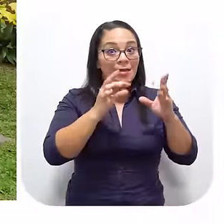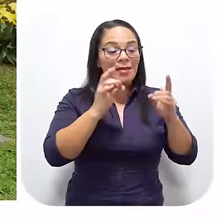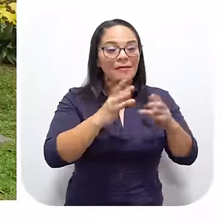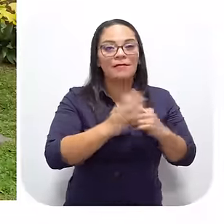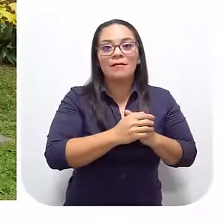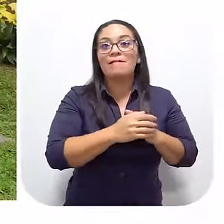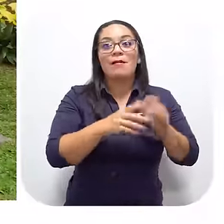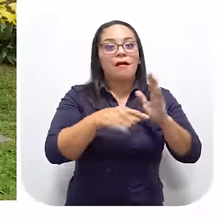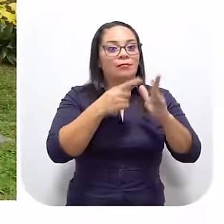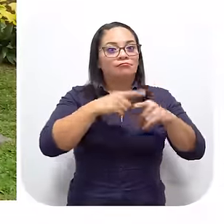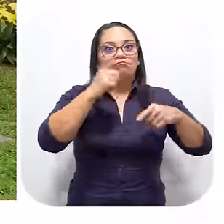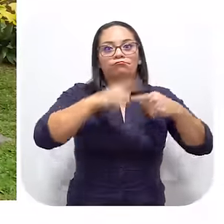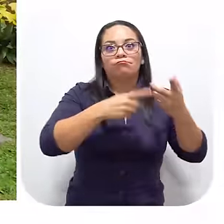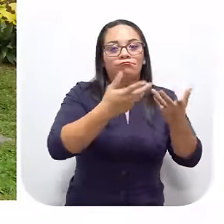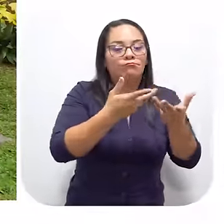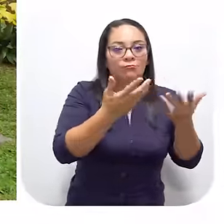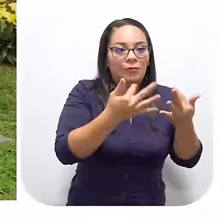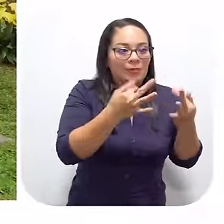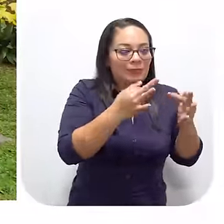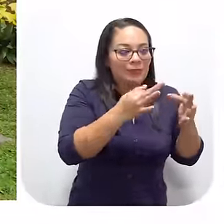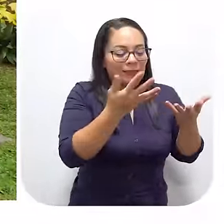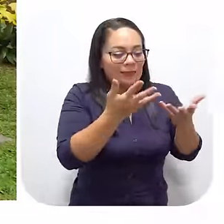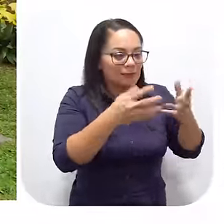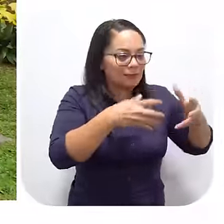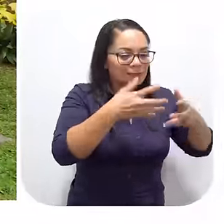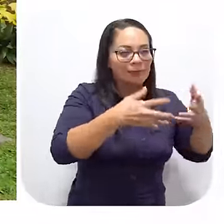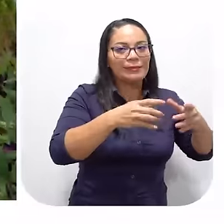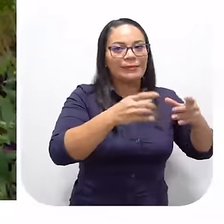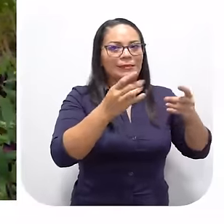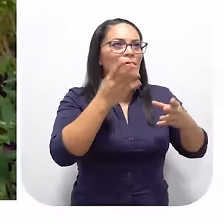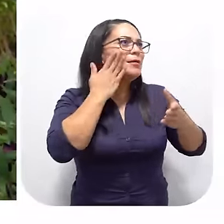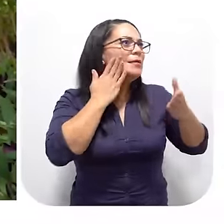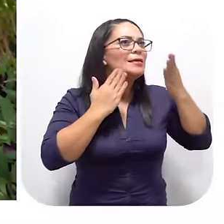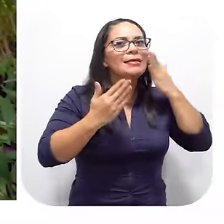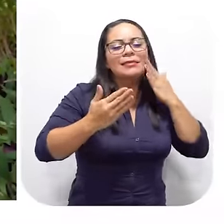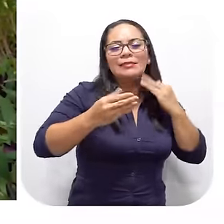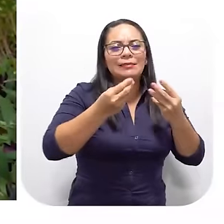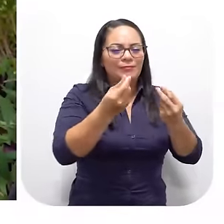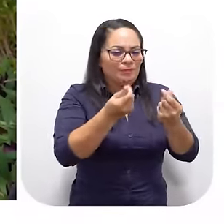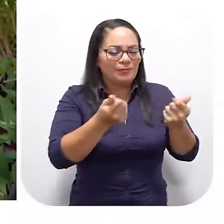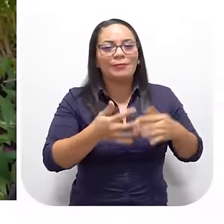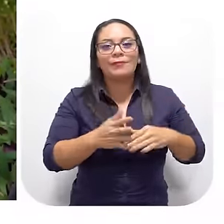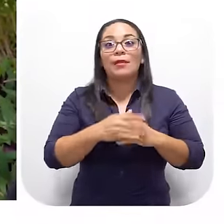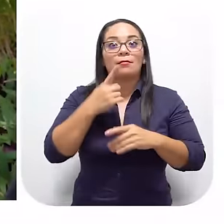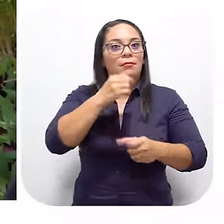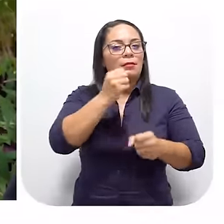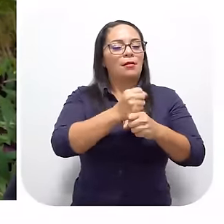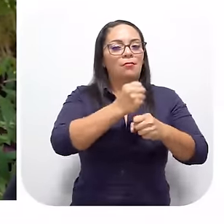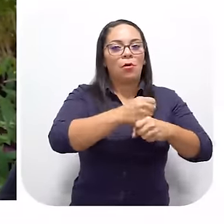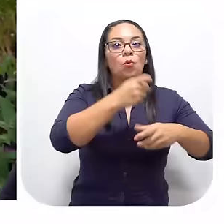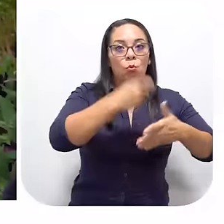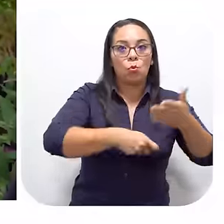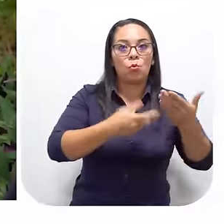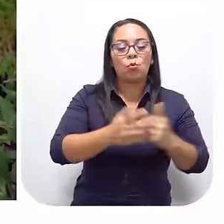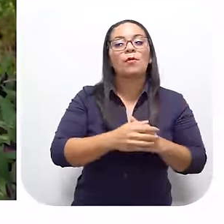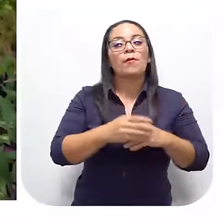pican Y usted no puede Ni siquiera limpiarse Porque se llena de barro Entonces Para mí Casi no es un trabajo Es una penuria Una penitencia